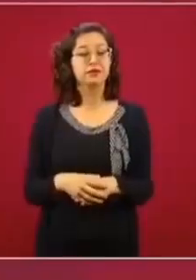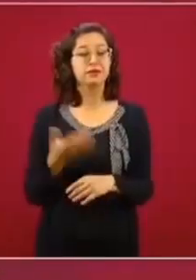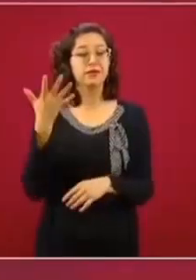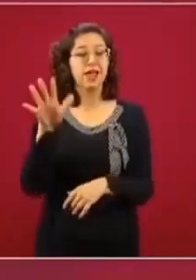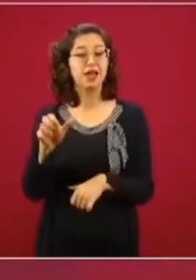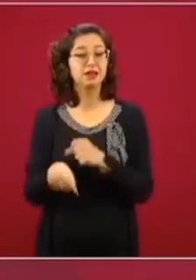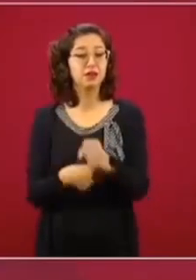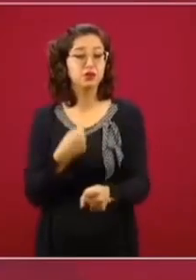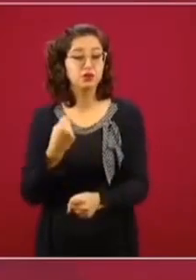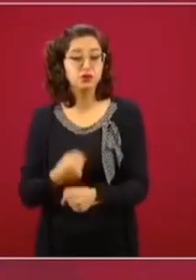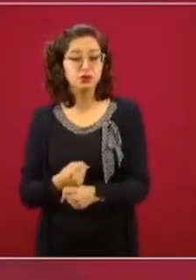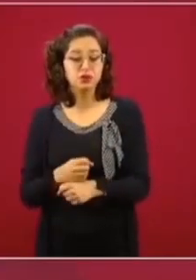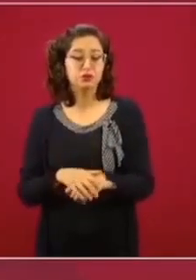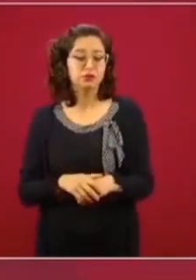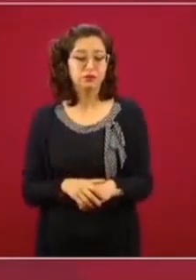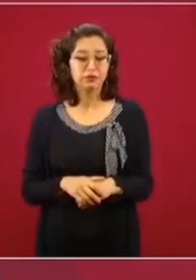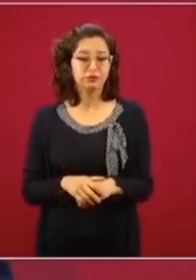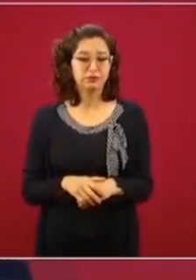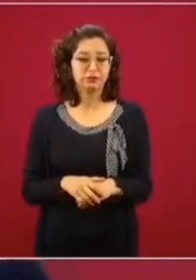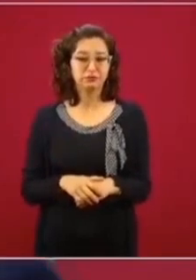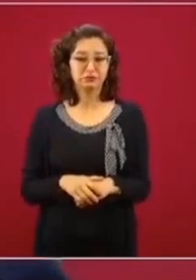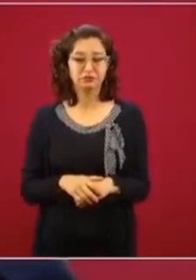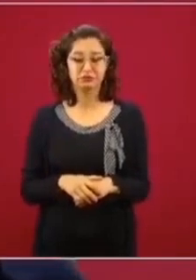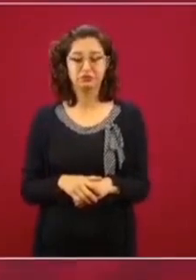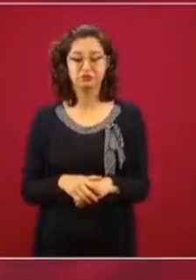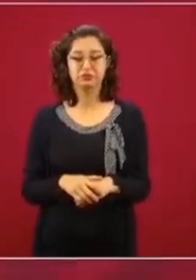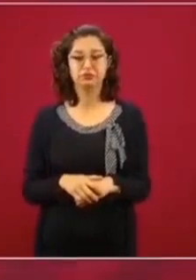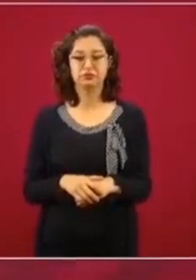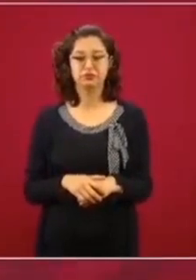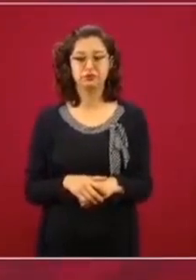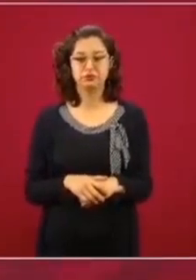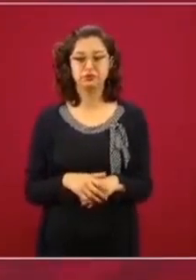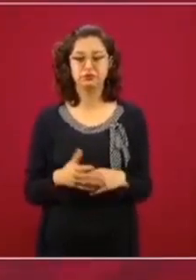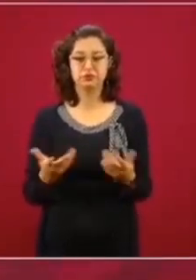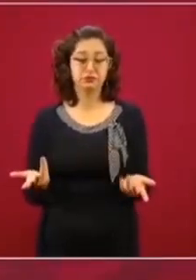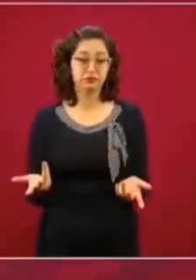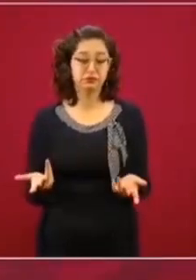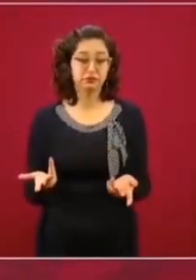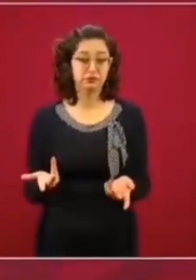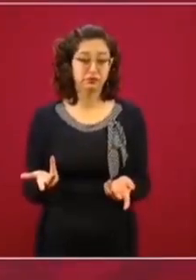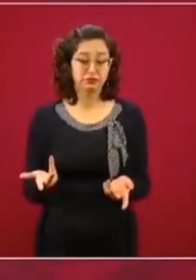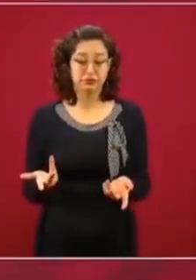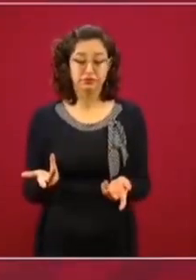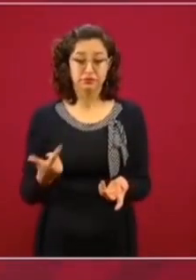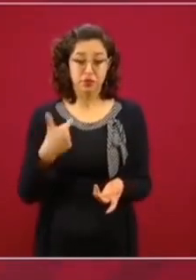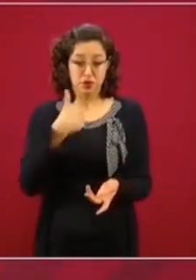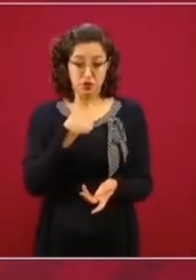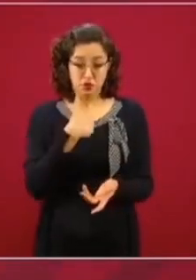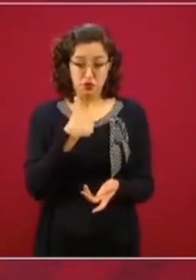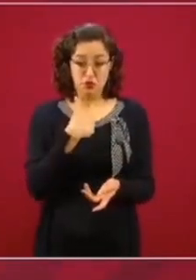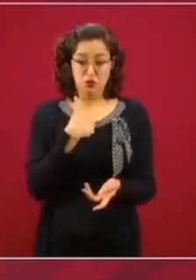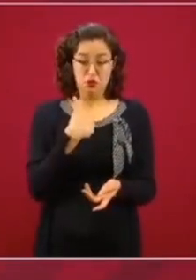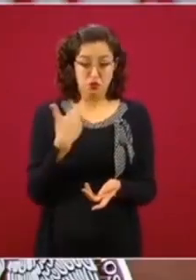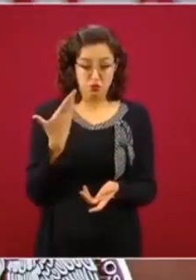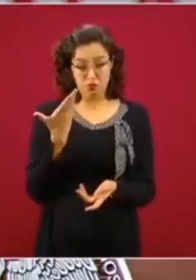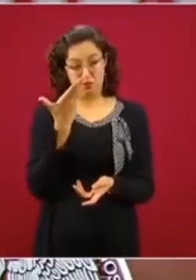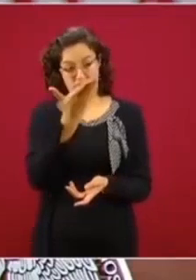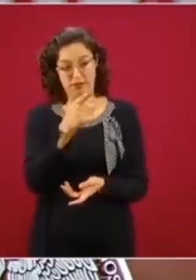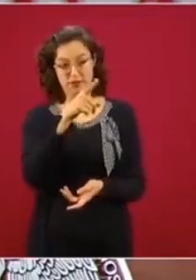Cuernavaca, y le pedí al secretario de la Defensa